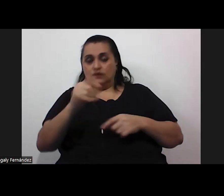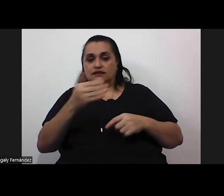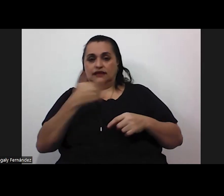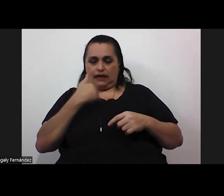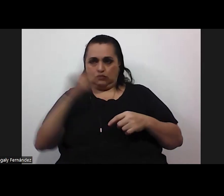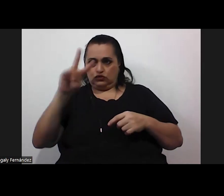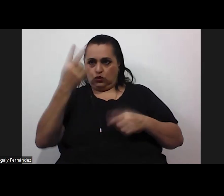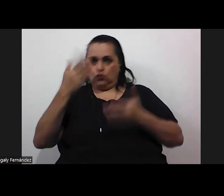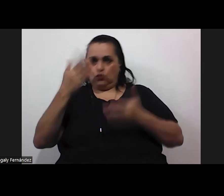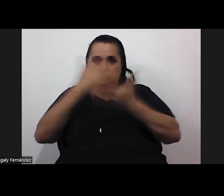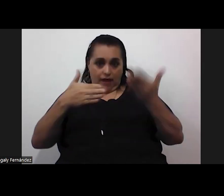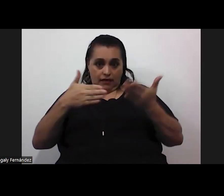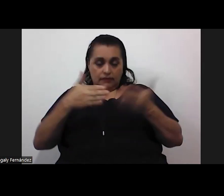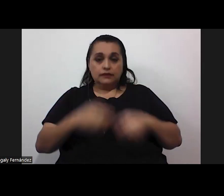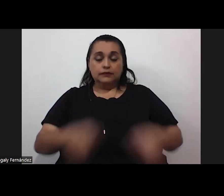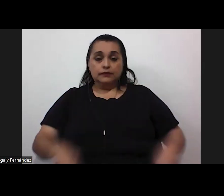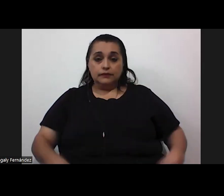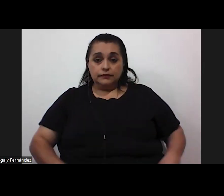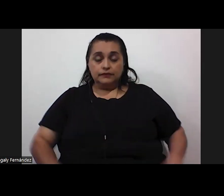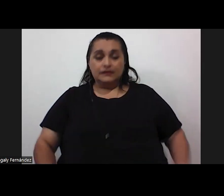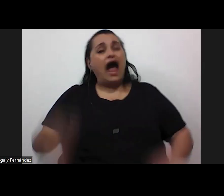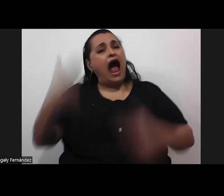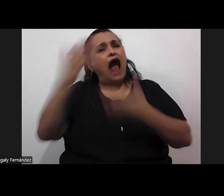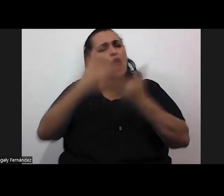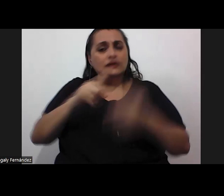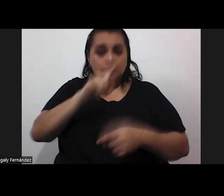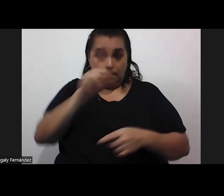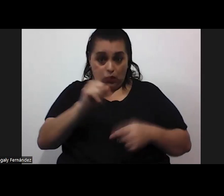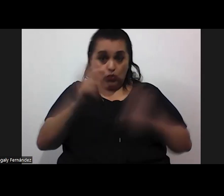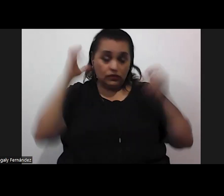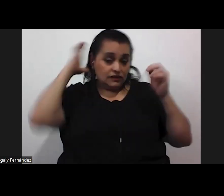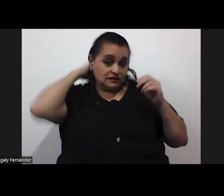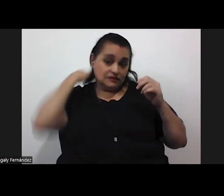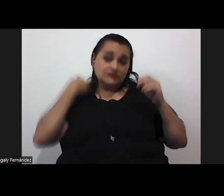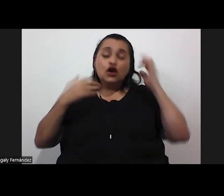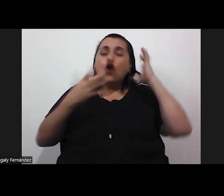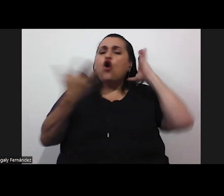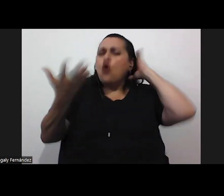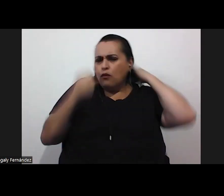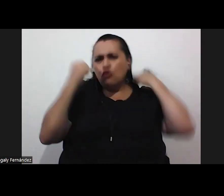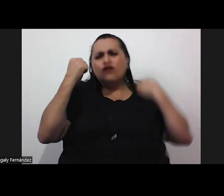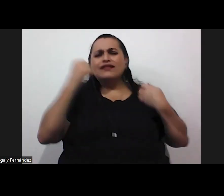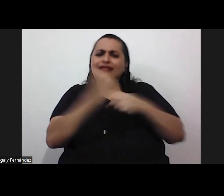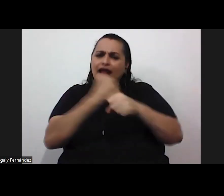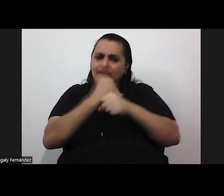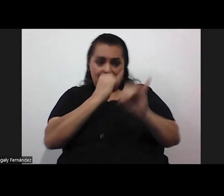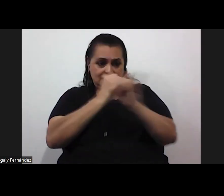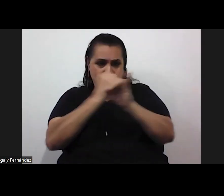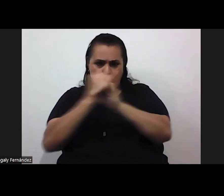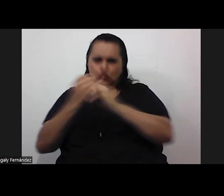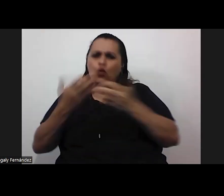segunda parte algunas preguntas son respecto a cómo trabajar a nivel de institución como usted decía es